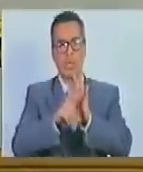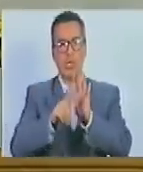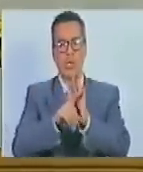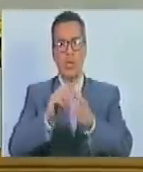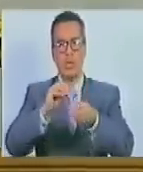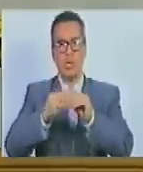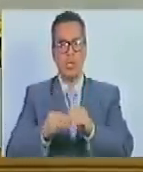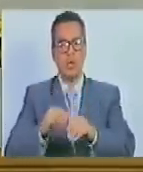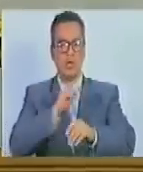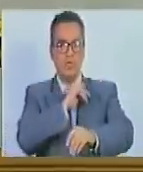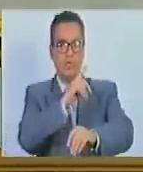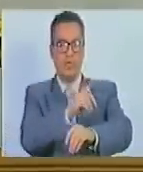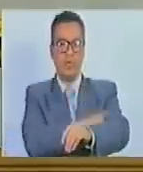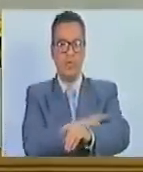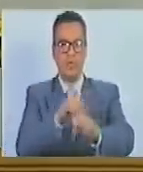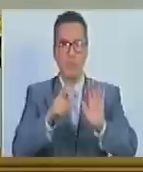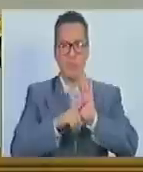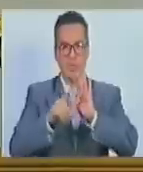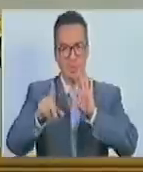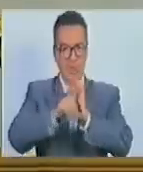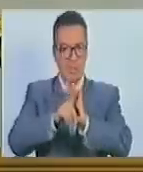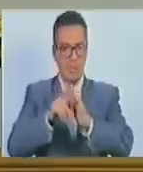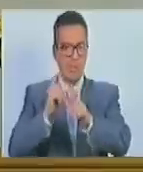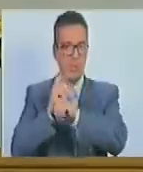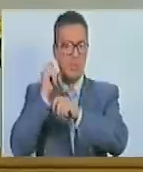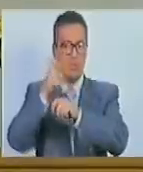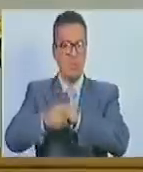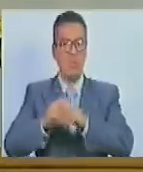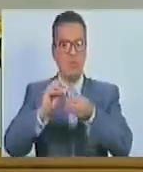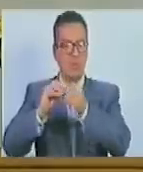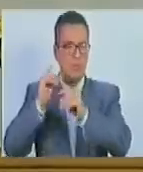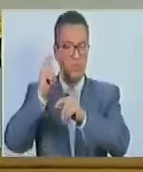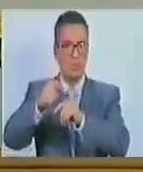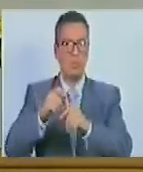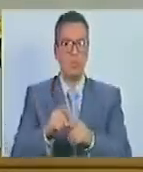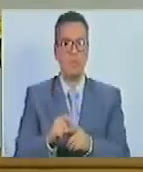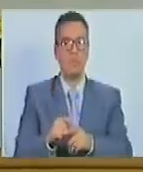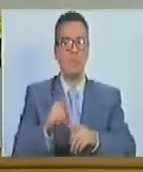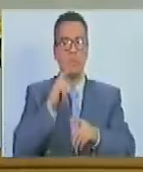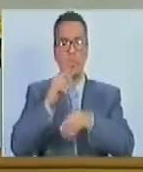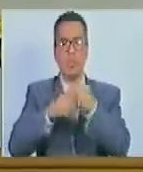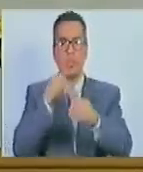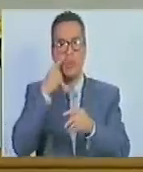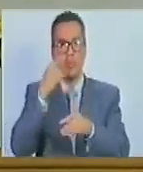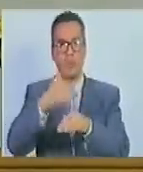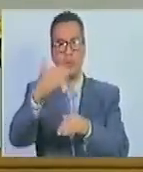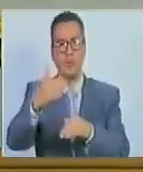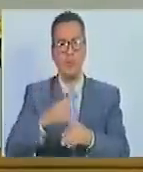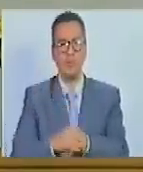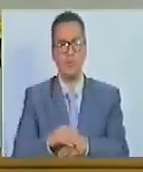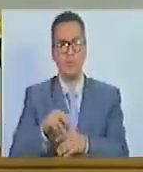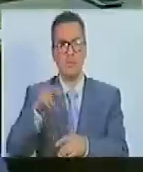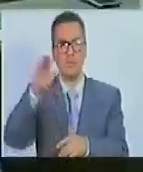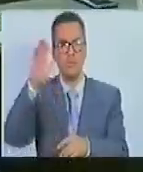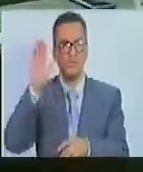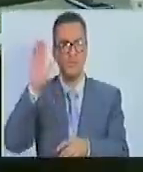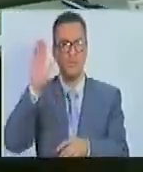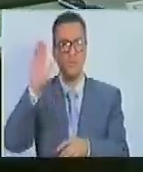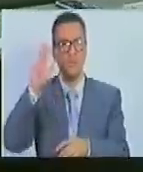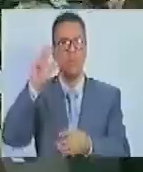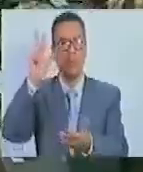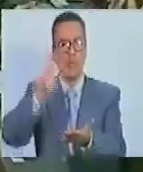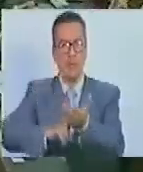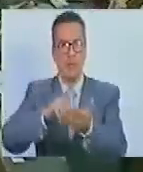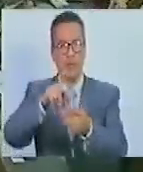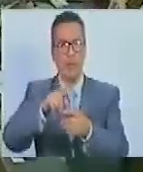con rango valor y fuerza de ley de pesca y acuicultura sirvanse a manifestarlo con la señal de costumbre queda